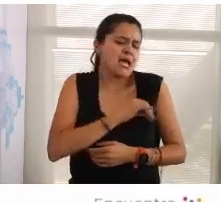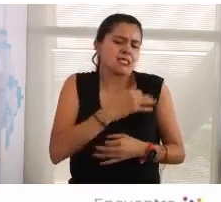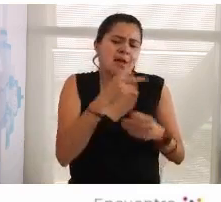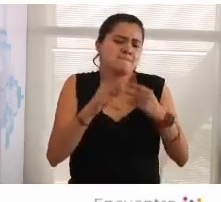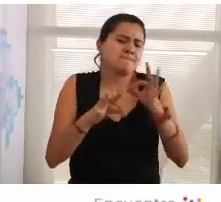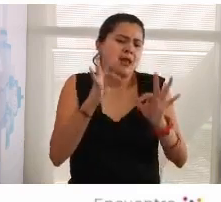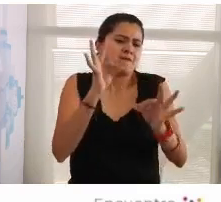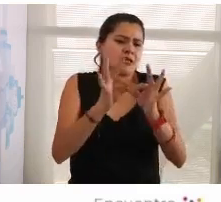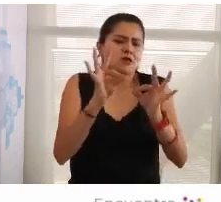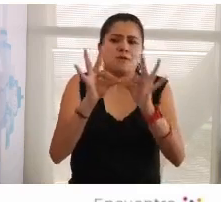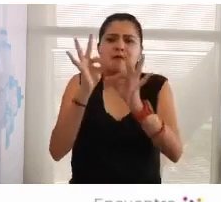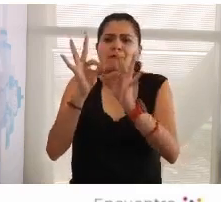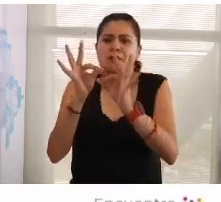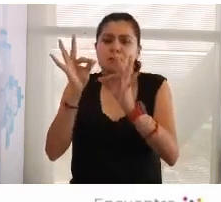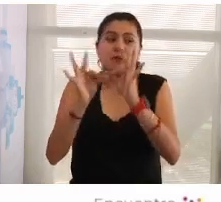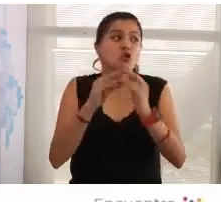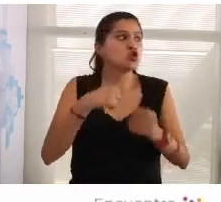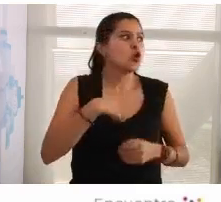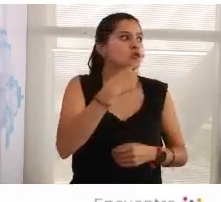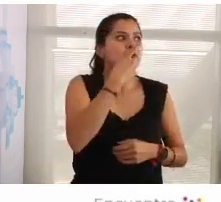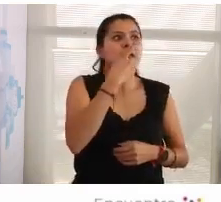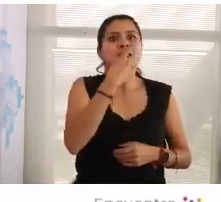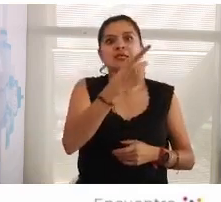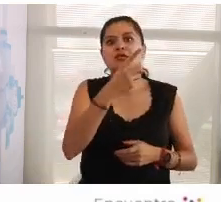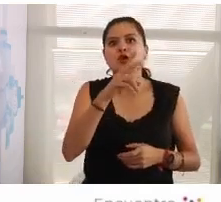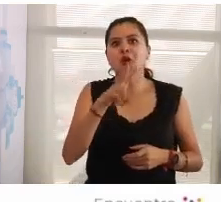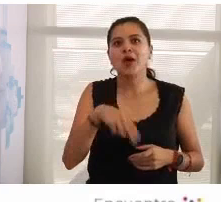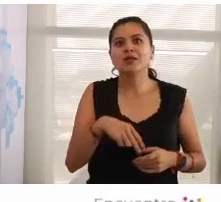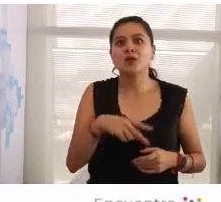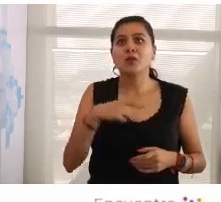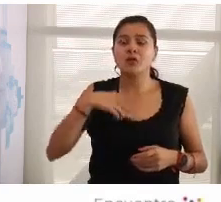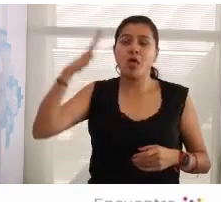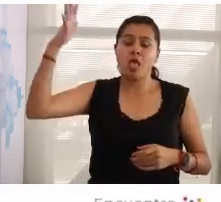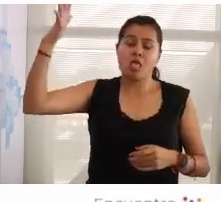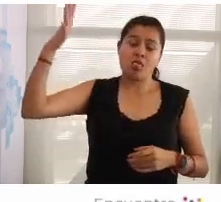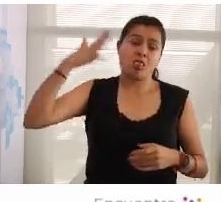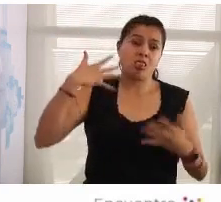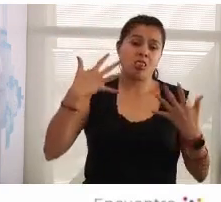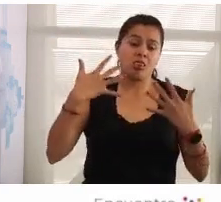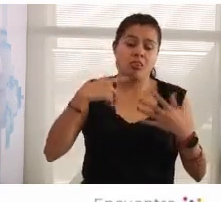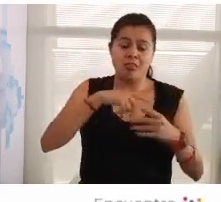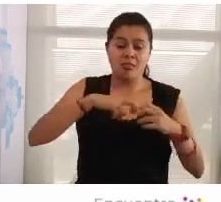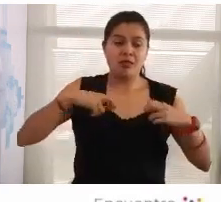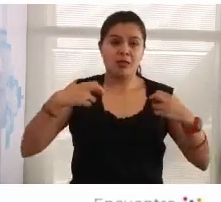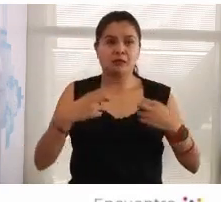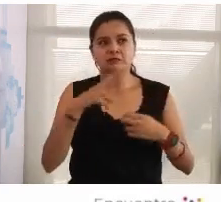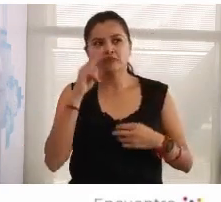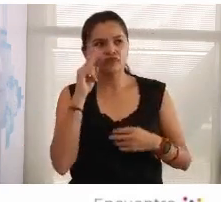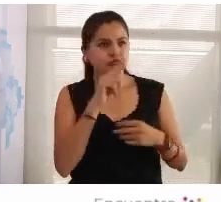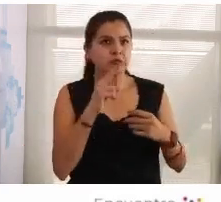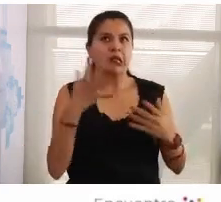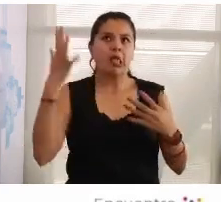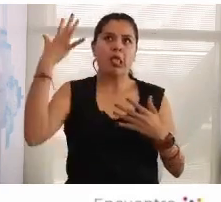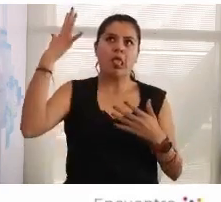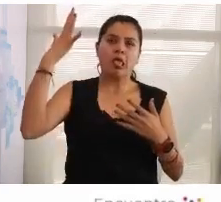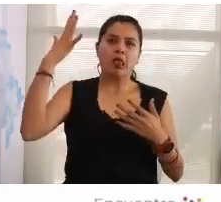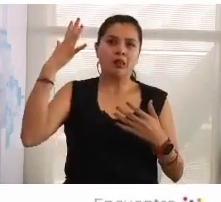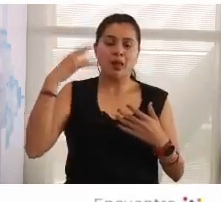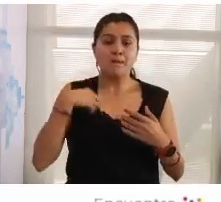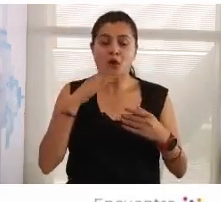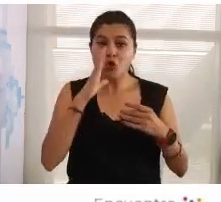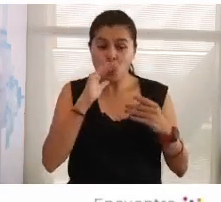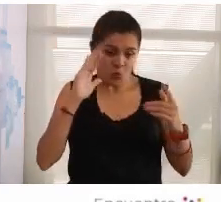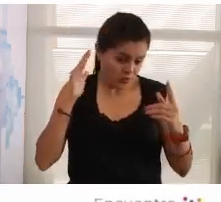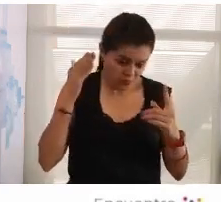sufriendo ahorita con el aire, estaría, hubiese dicho, el sol para nosotros que estamos aquí en el panel nos tiene asado, pero no me puedo